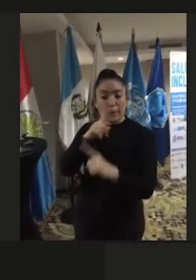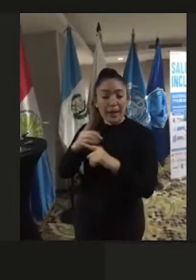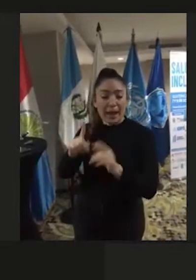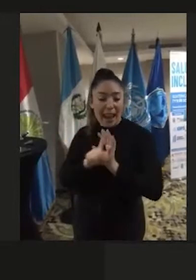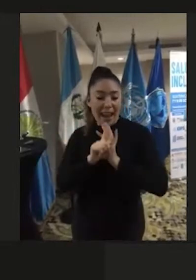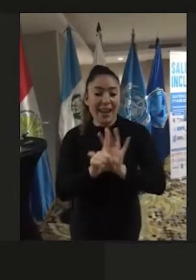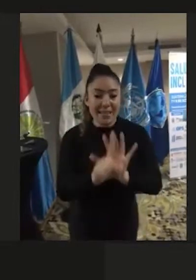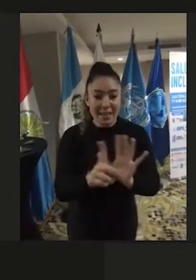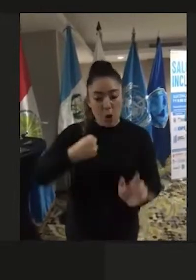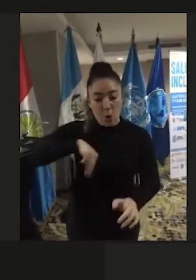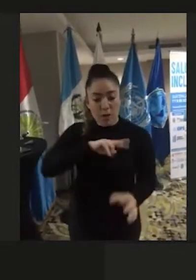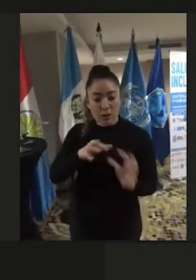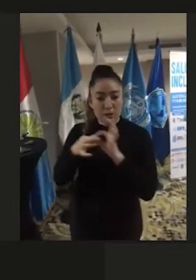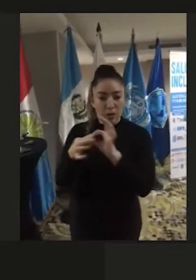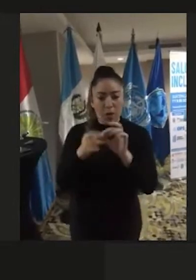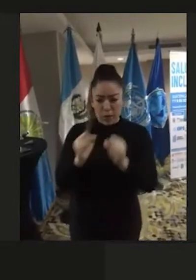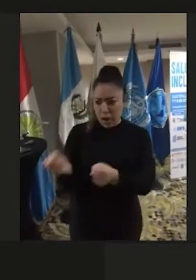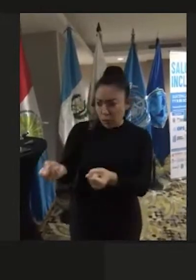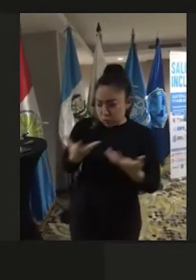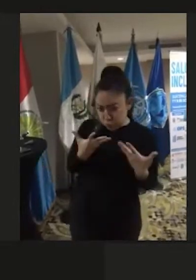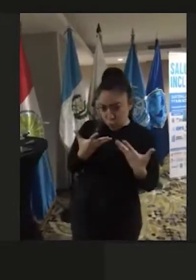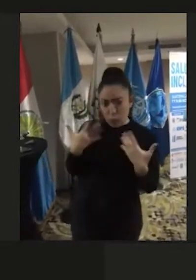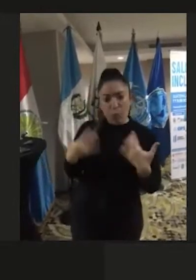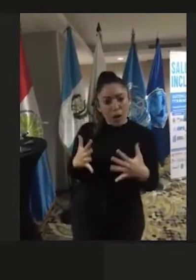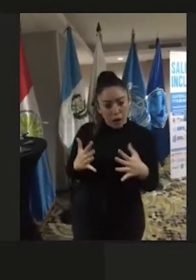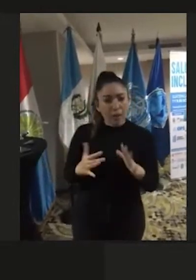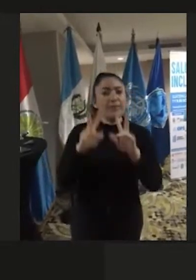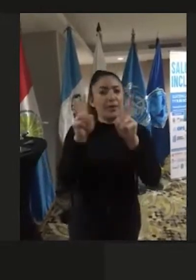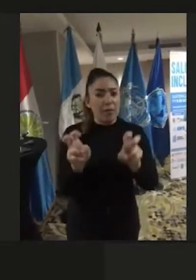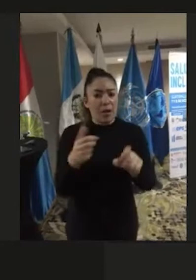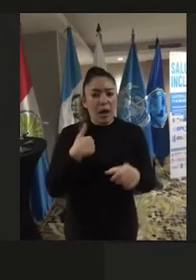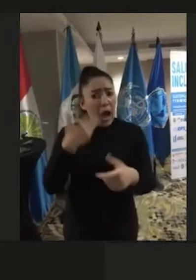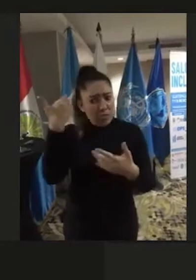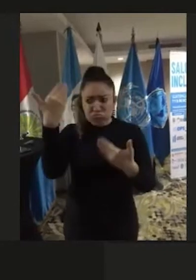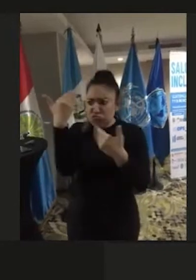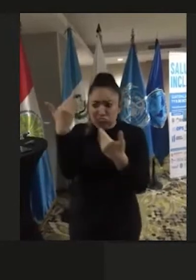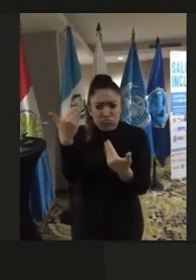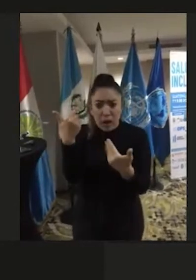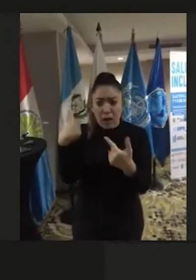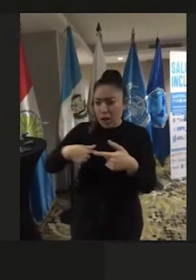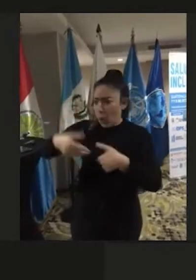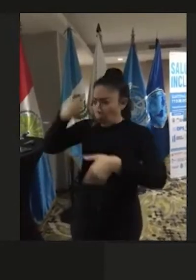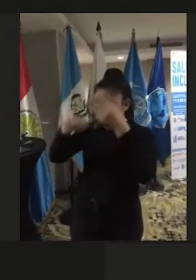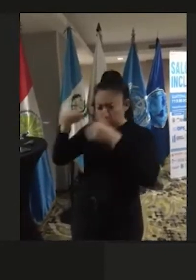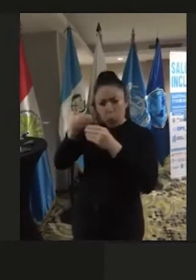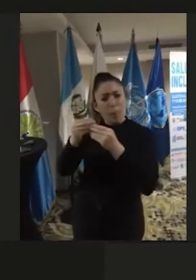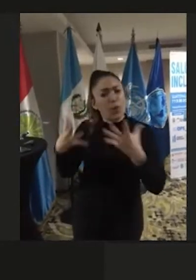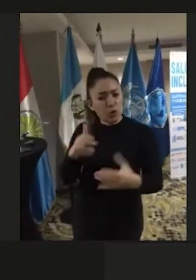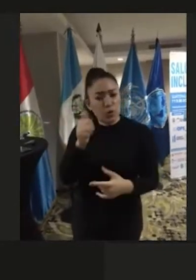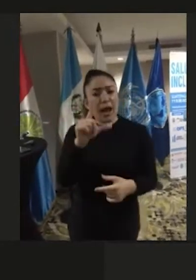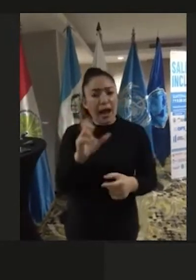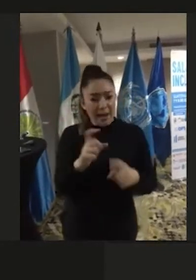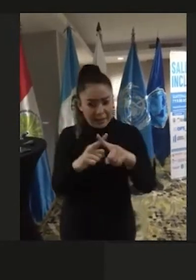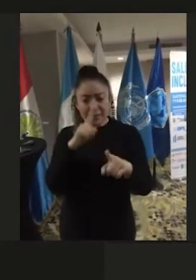que nos ha contagiado también de este tema, quiero decirles, yo no sabía de este tema. He aprendido con Alex, he aprendido